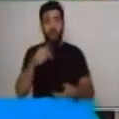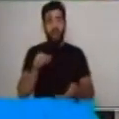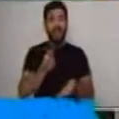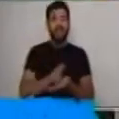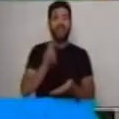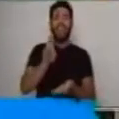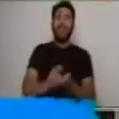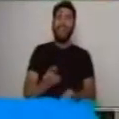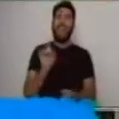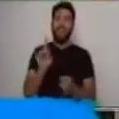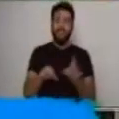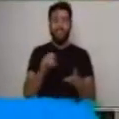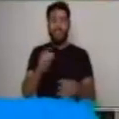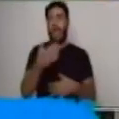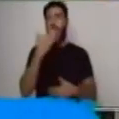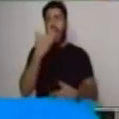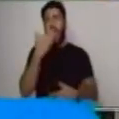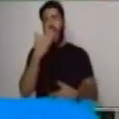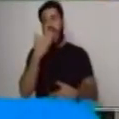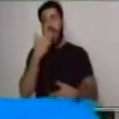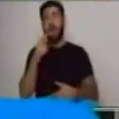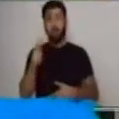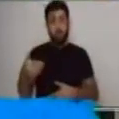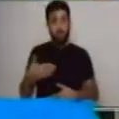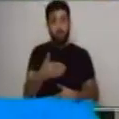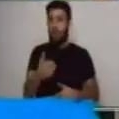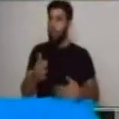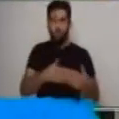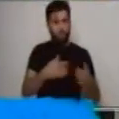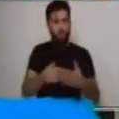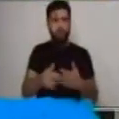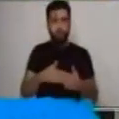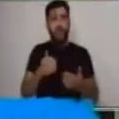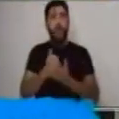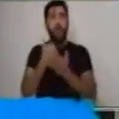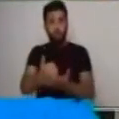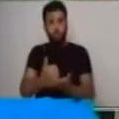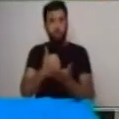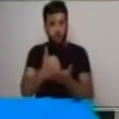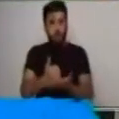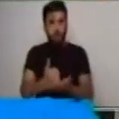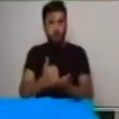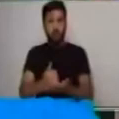de los peces de colores, ellos lo ayudaron en un momento de necesidad.